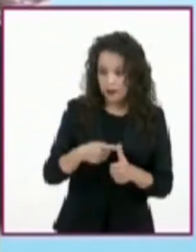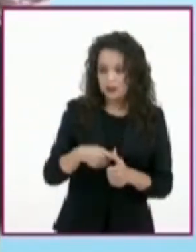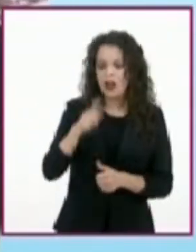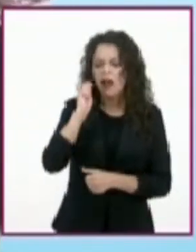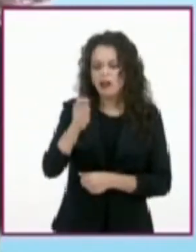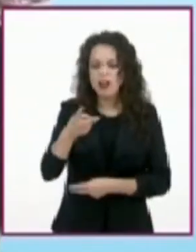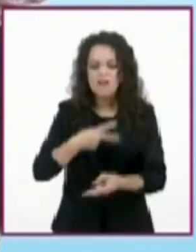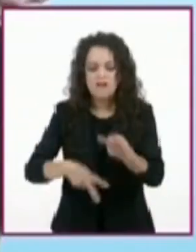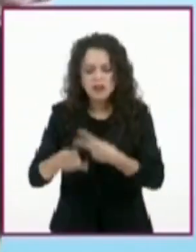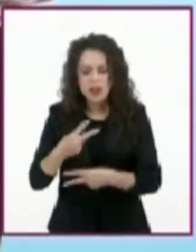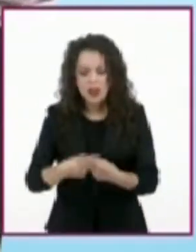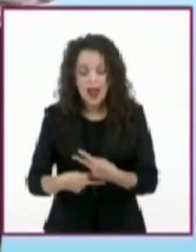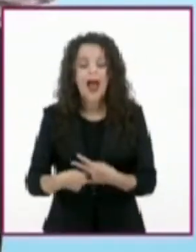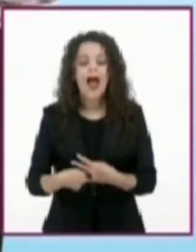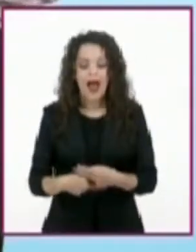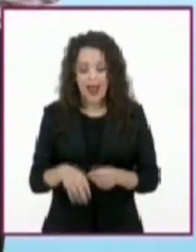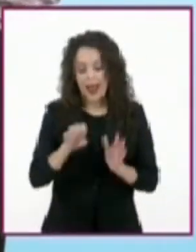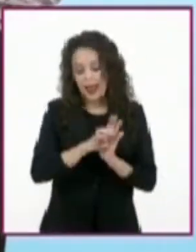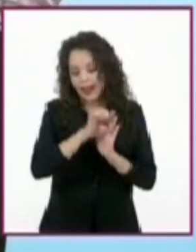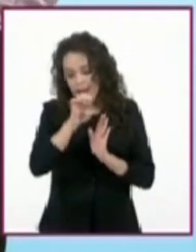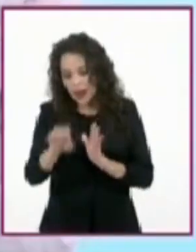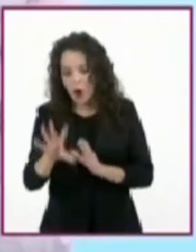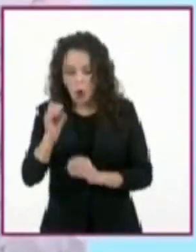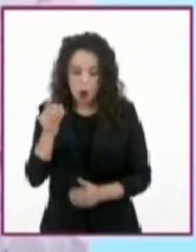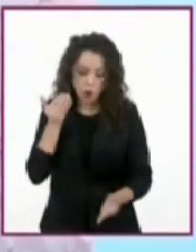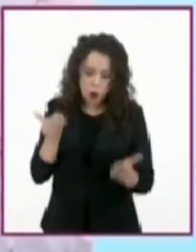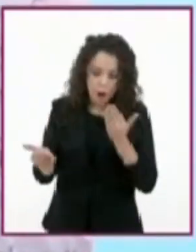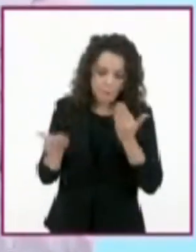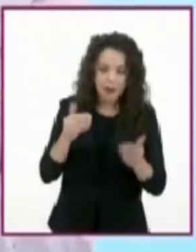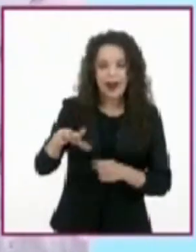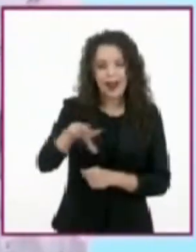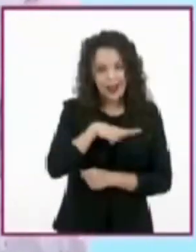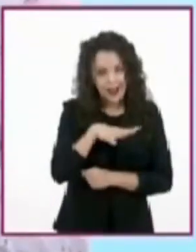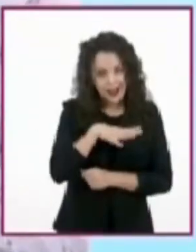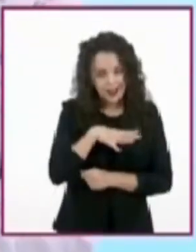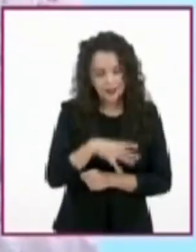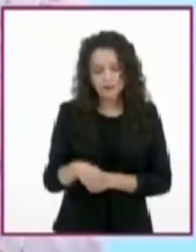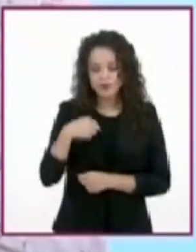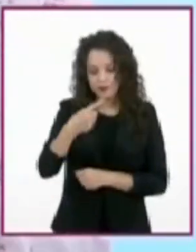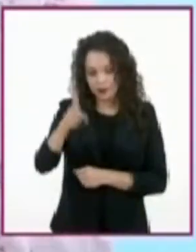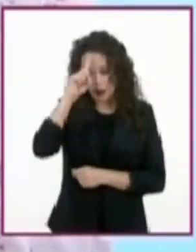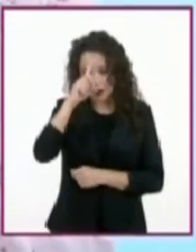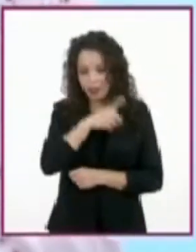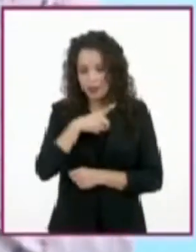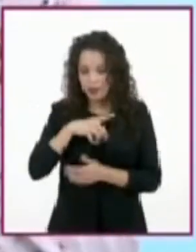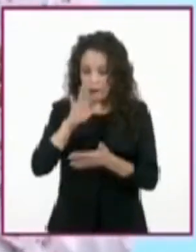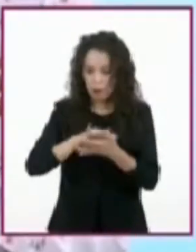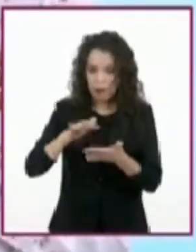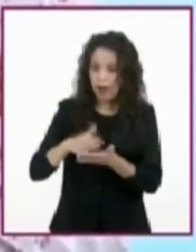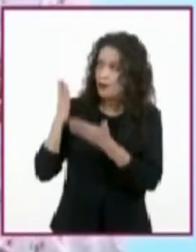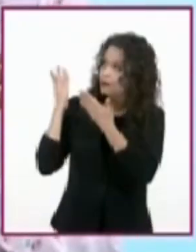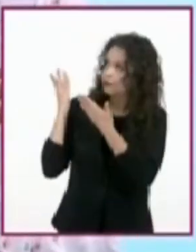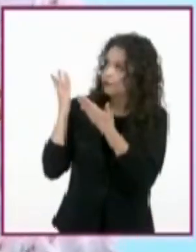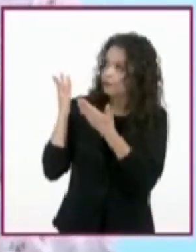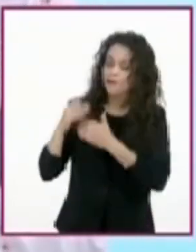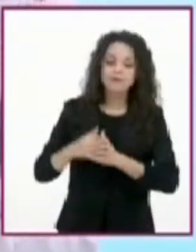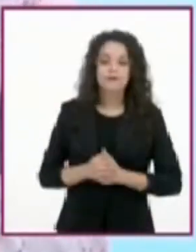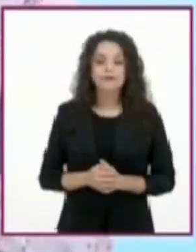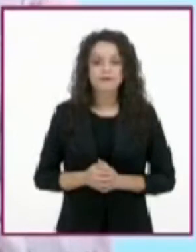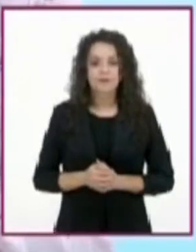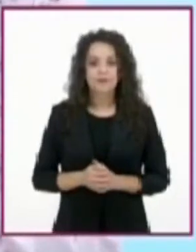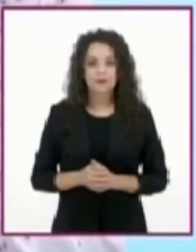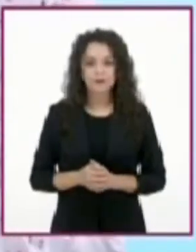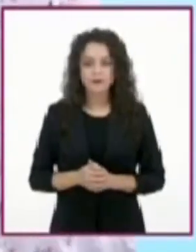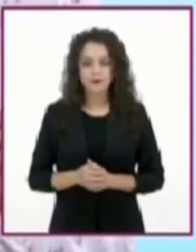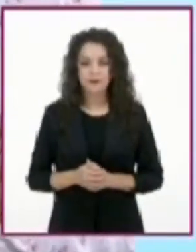ejemplos y otras describen o comparan. Les recomendamos el libro La Historia de la Ciencia, un relato ilustrado de